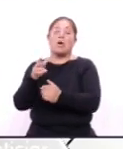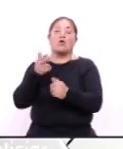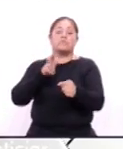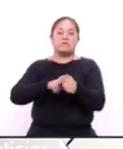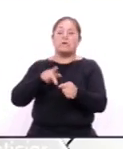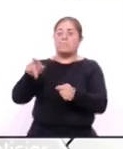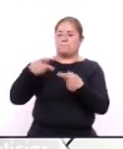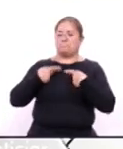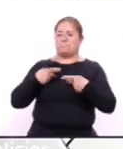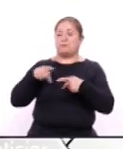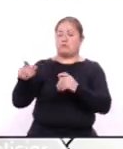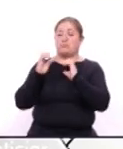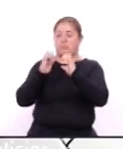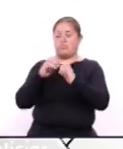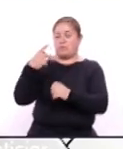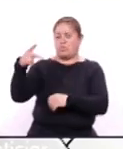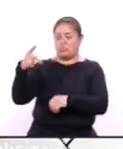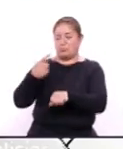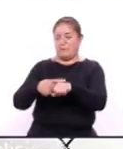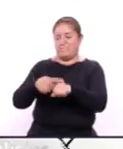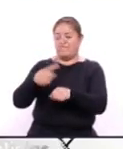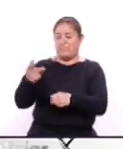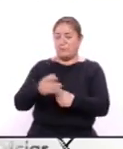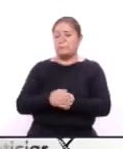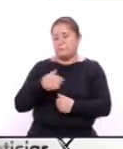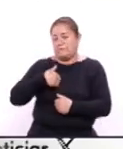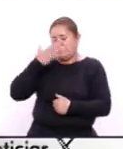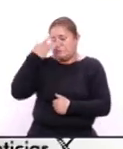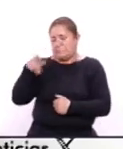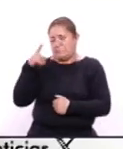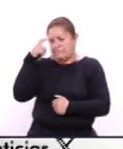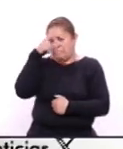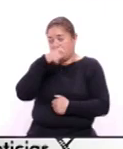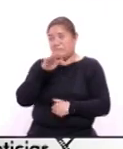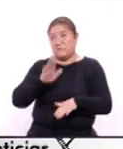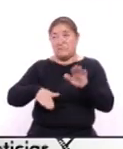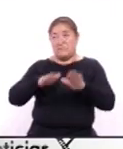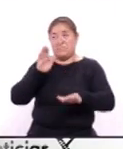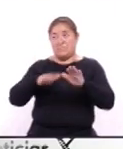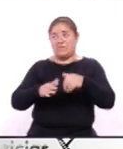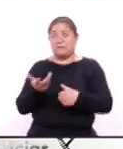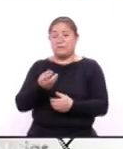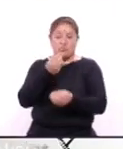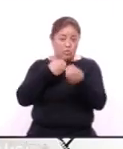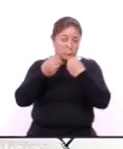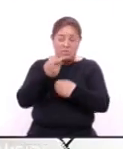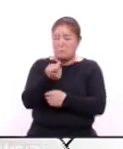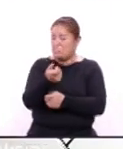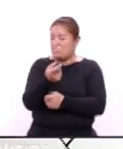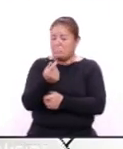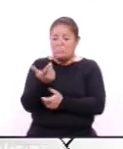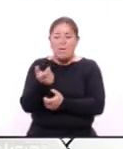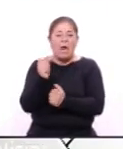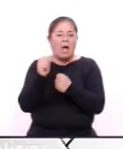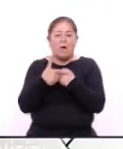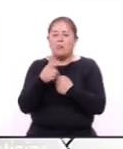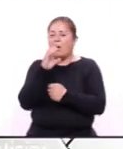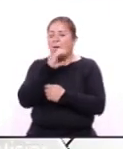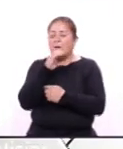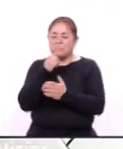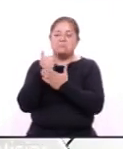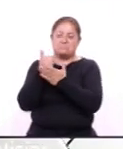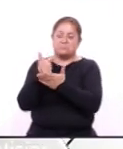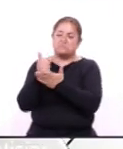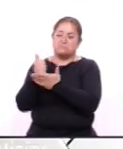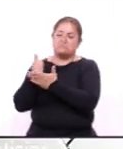que están cuidando a sus pacientes sabemos que es una situación difícil y a veces un poco de comida algo caliente pues les ayuda